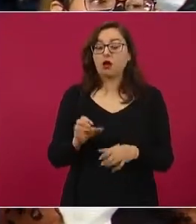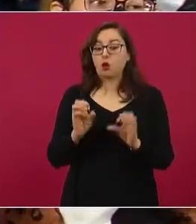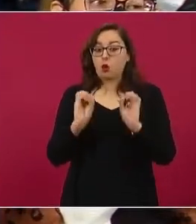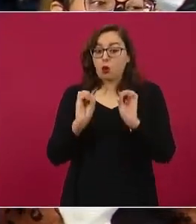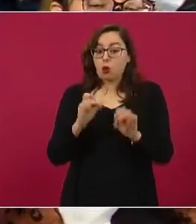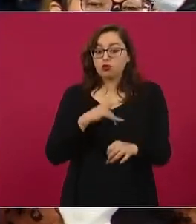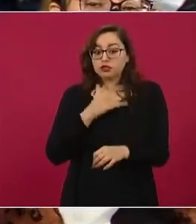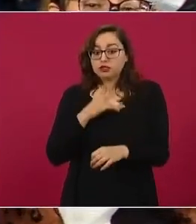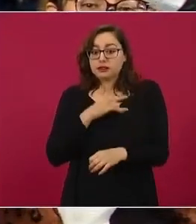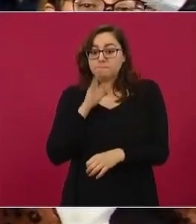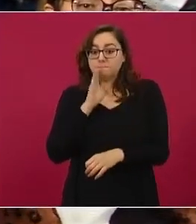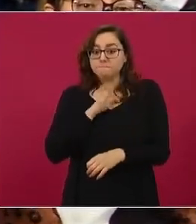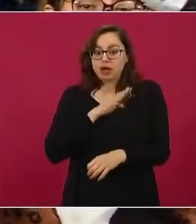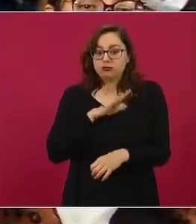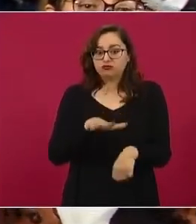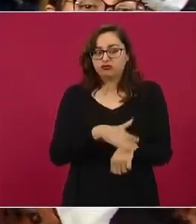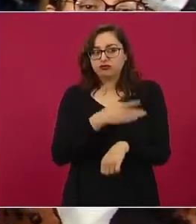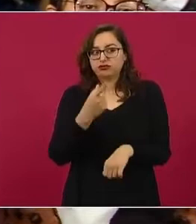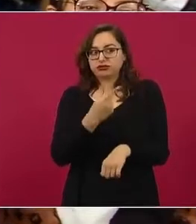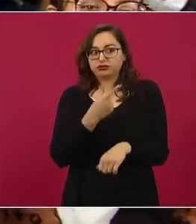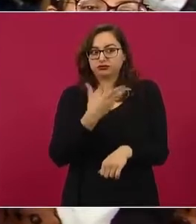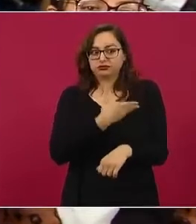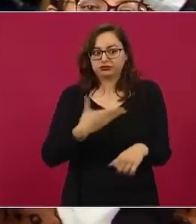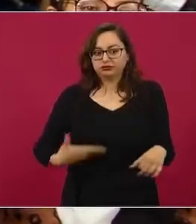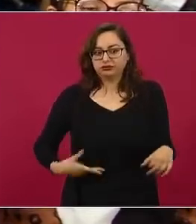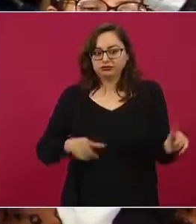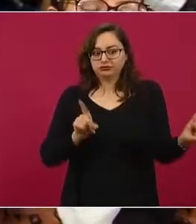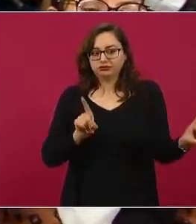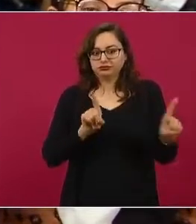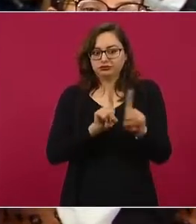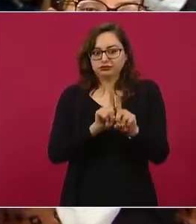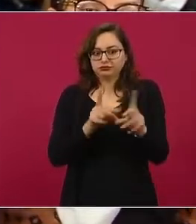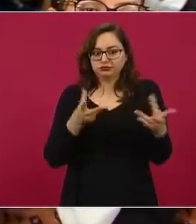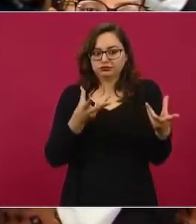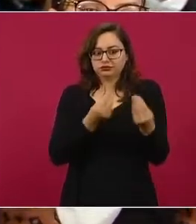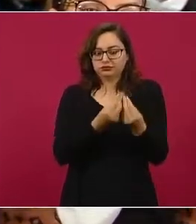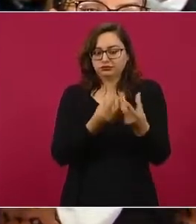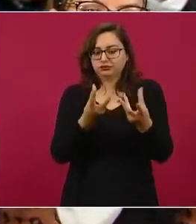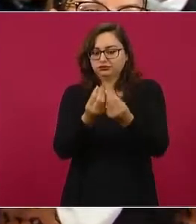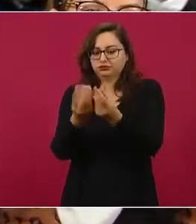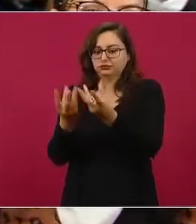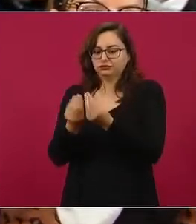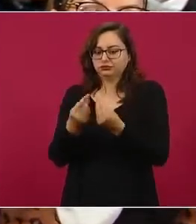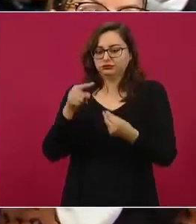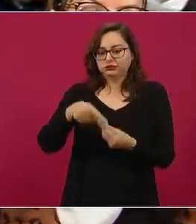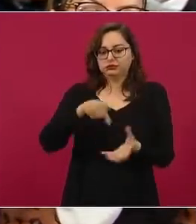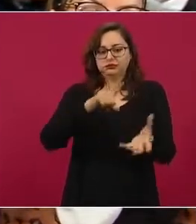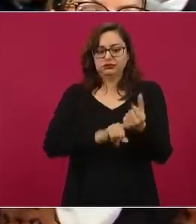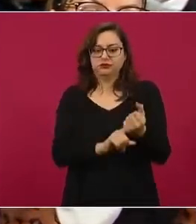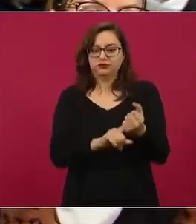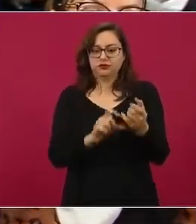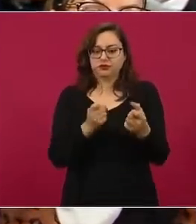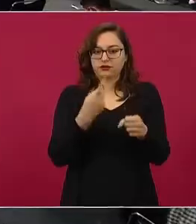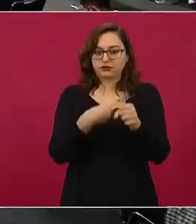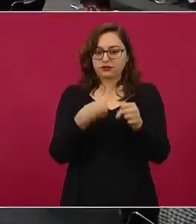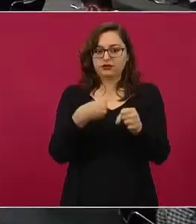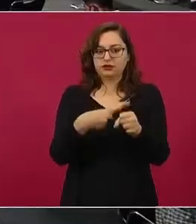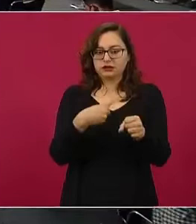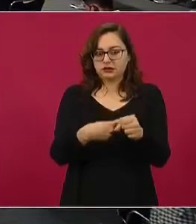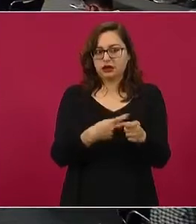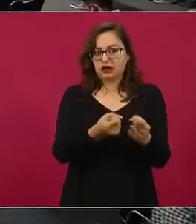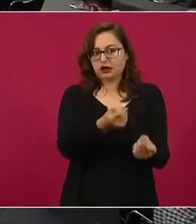en el gabinete por las reuniones que han tenido y porque han sido no nada más el presidente, sino otros casos que han dado positivo en el gabinete.